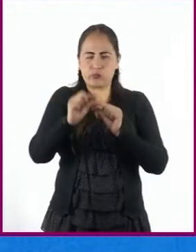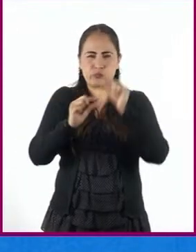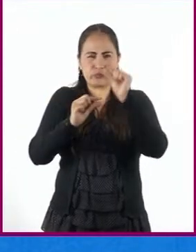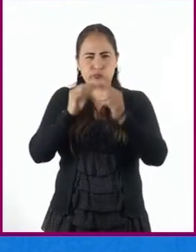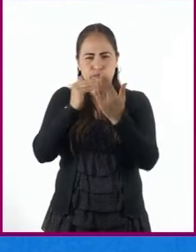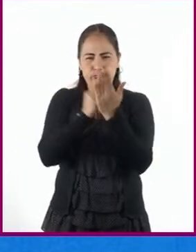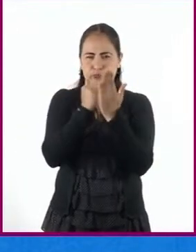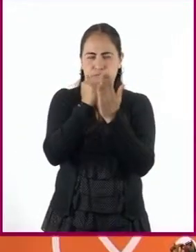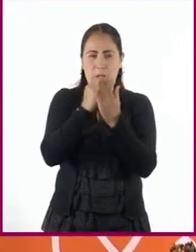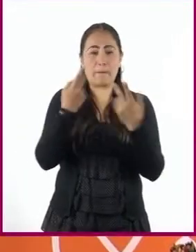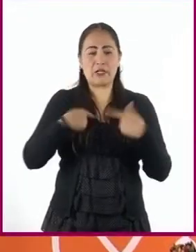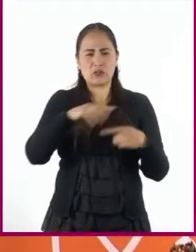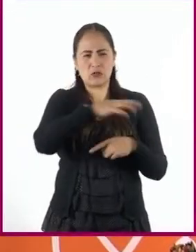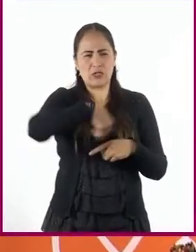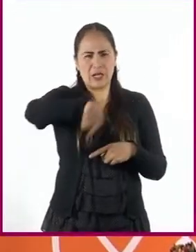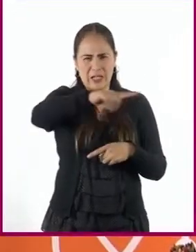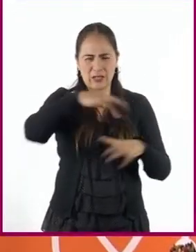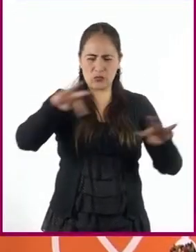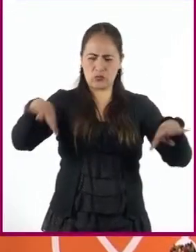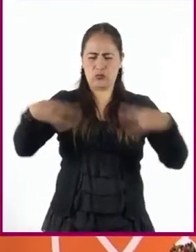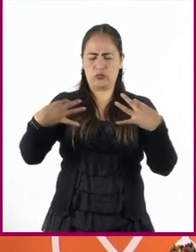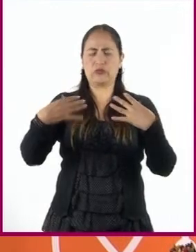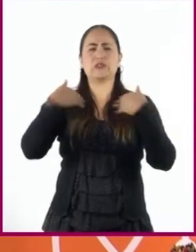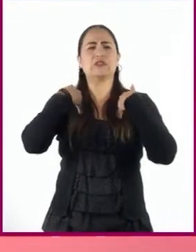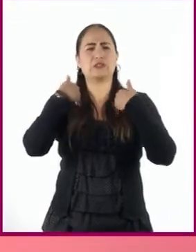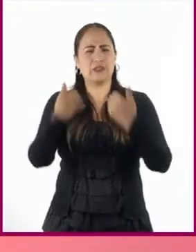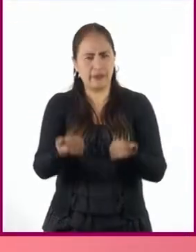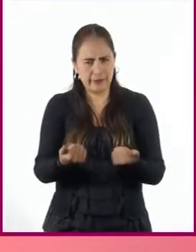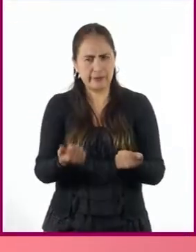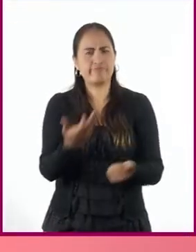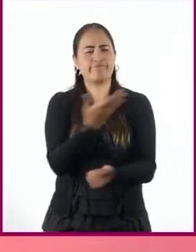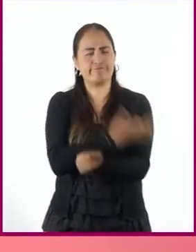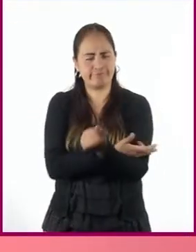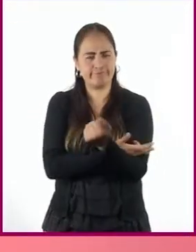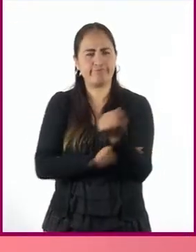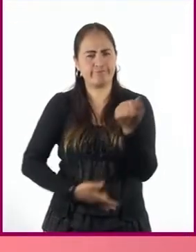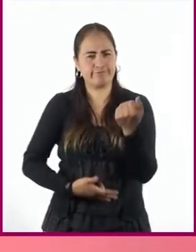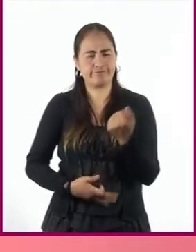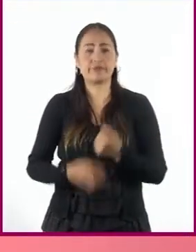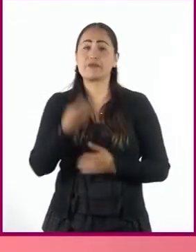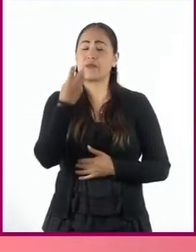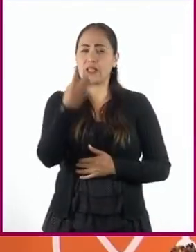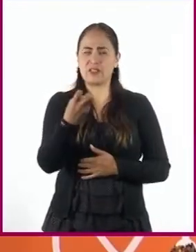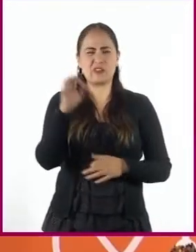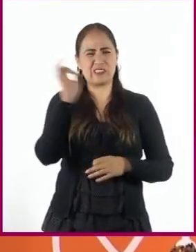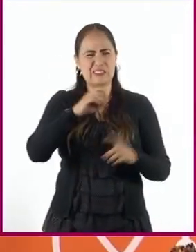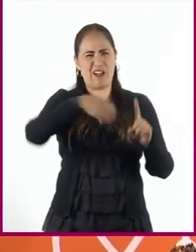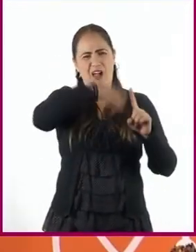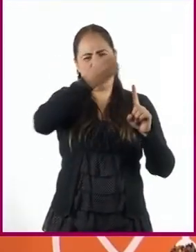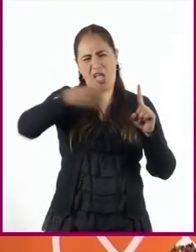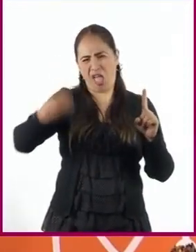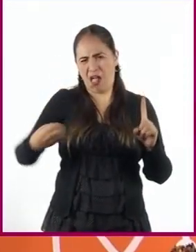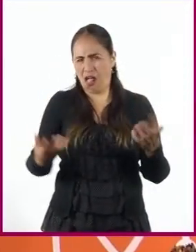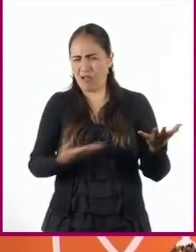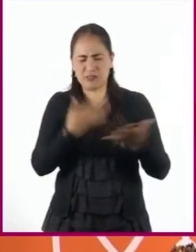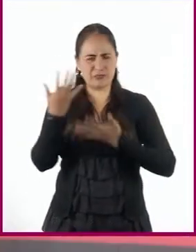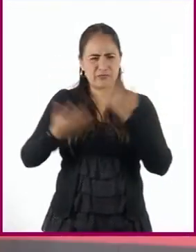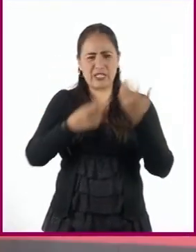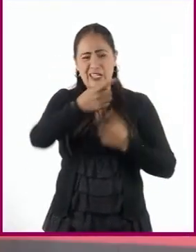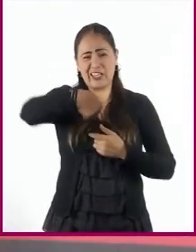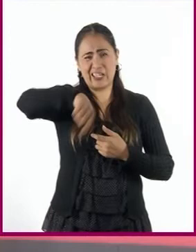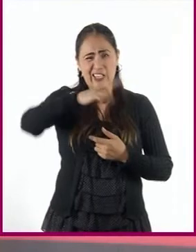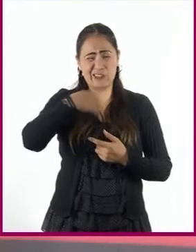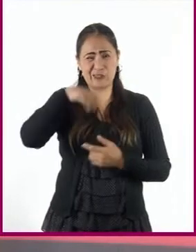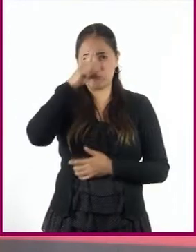evidente para los escuchas? De otra forma, nuestros argumentos no serían claros. ¿Y cuáles son esas expresiones?